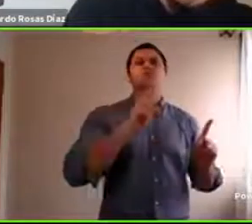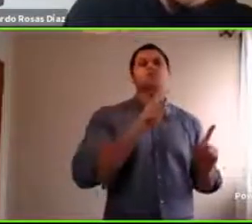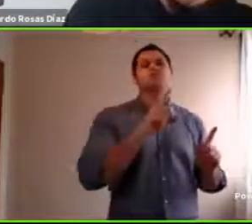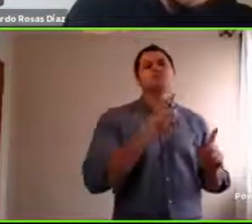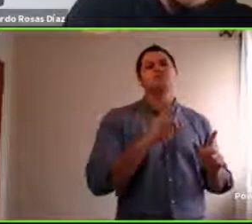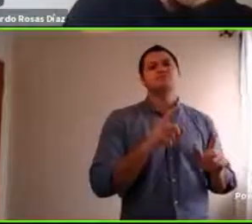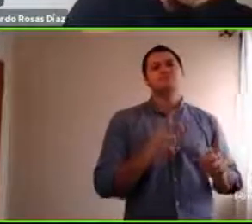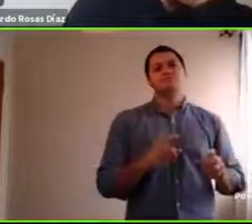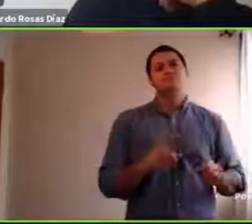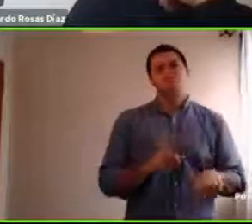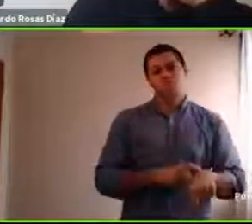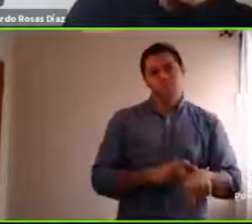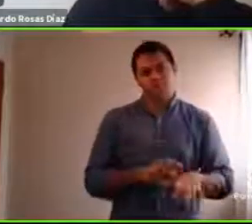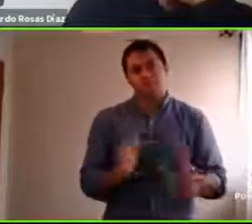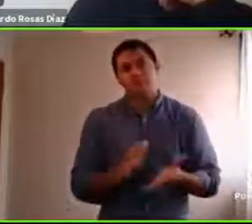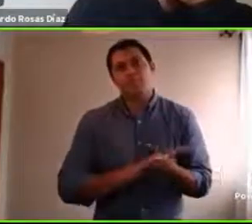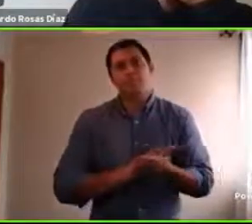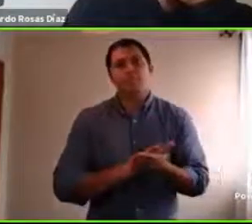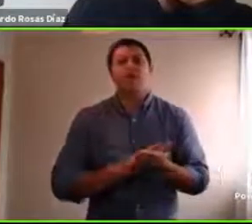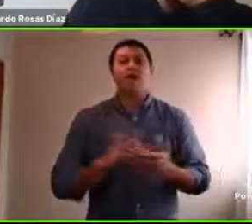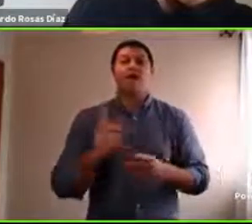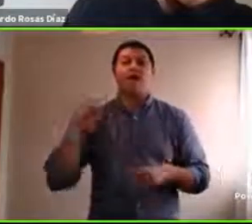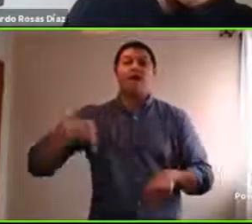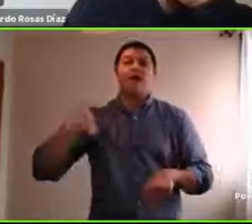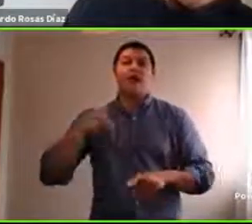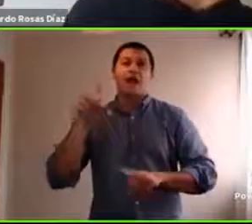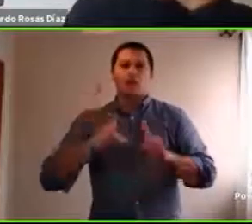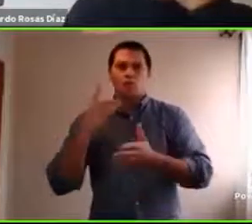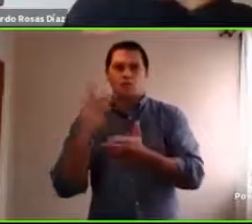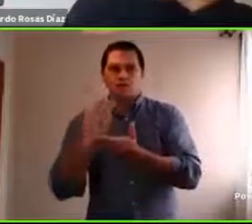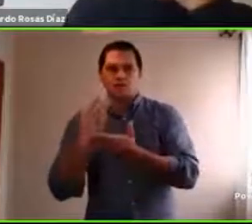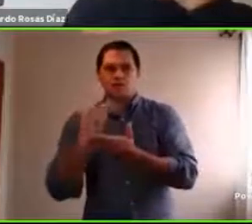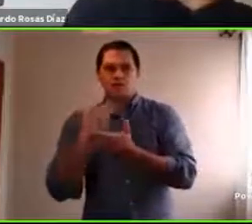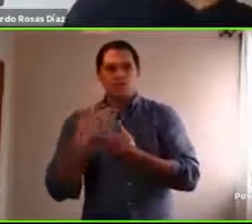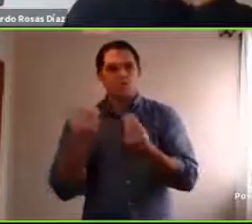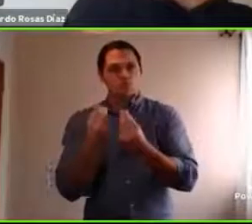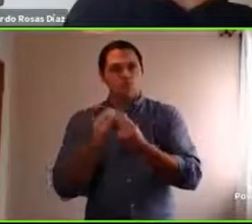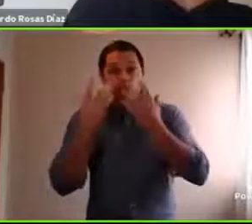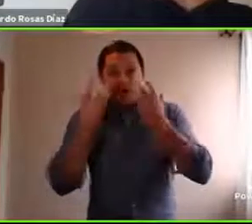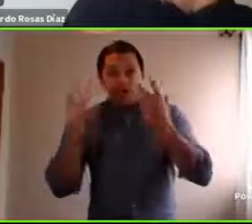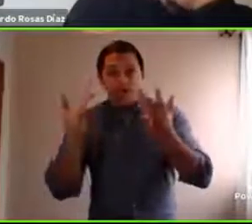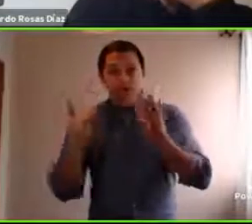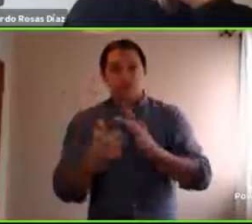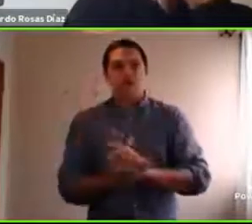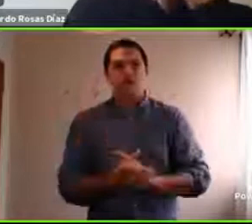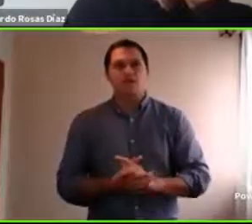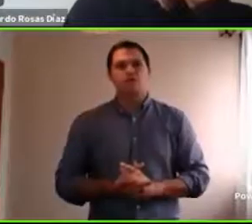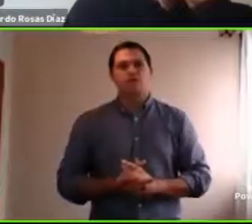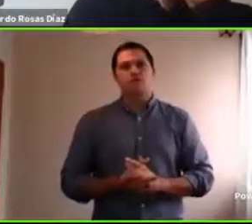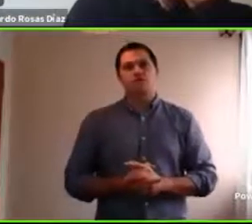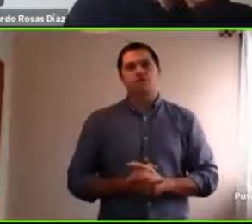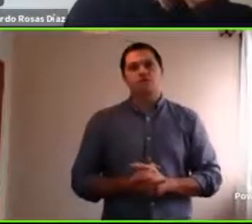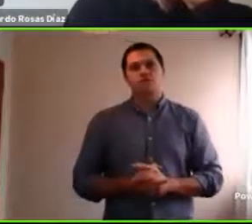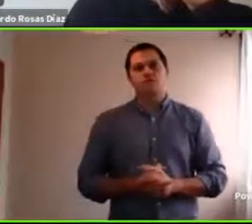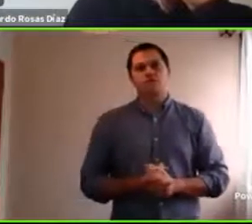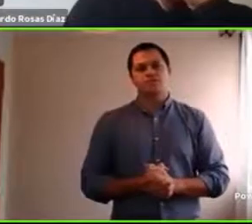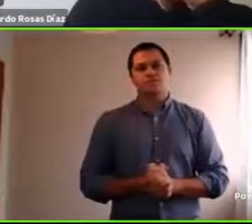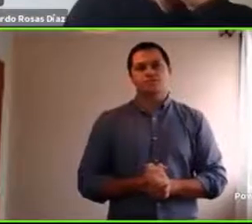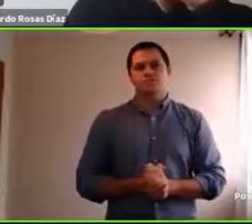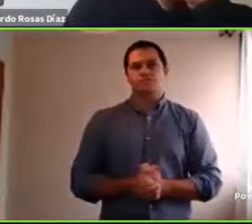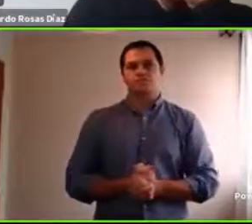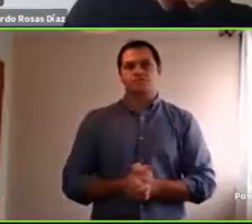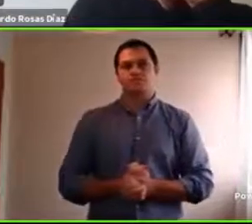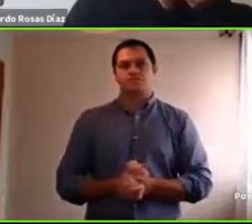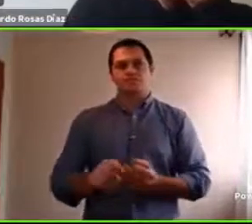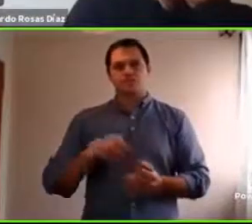que usaba un par de escuelas de acá que me resultó muy interesante es que la maestra hace zooms primero con los padres o con la madre, con el